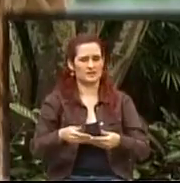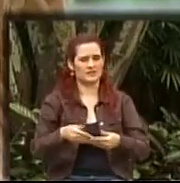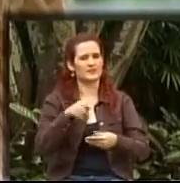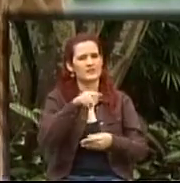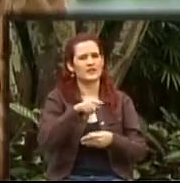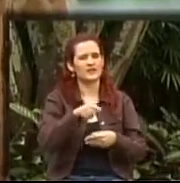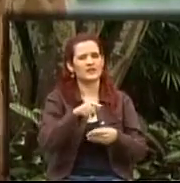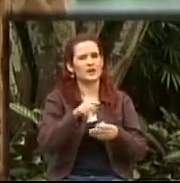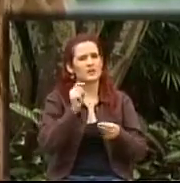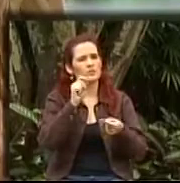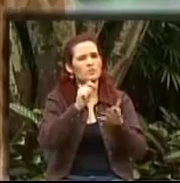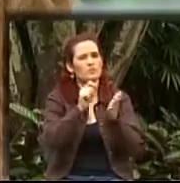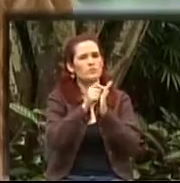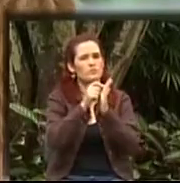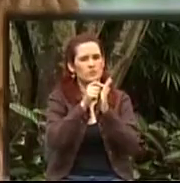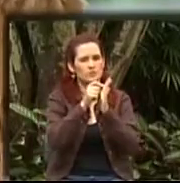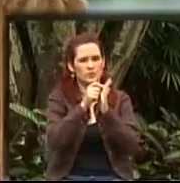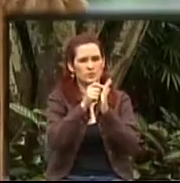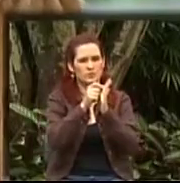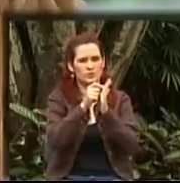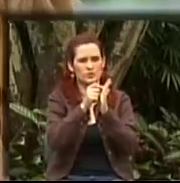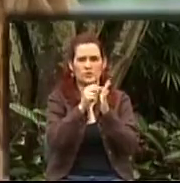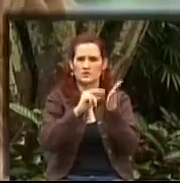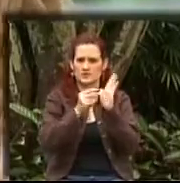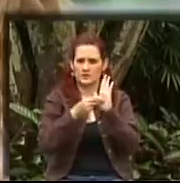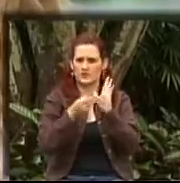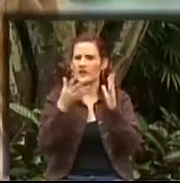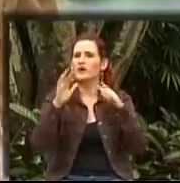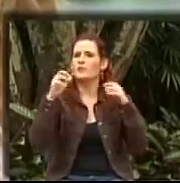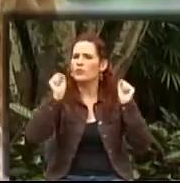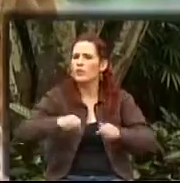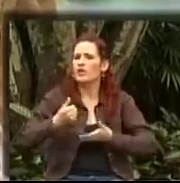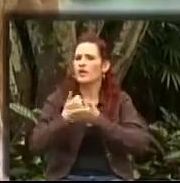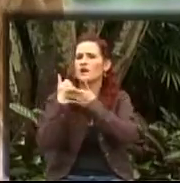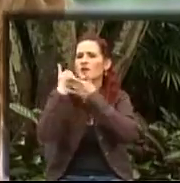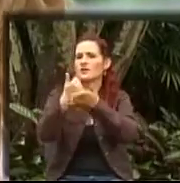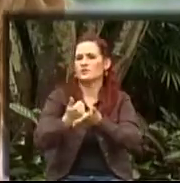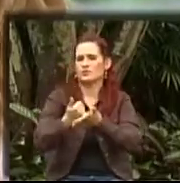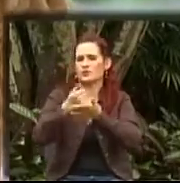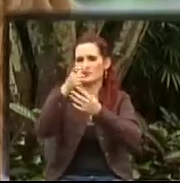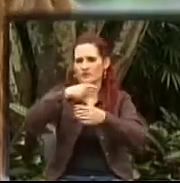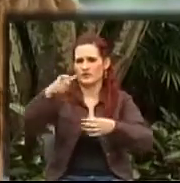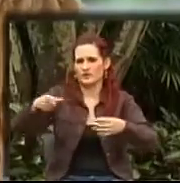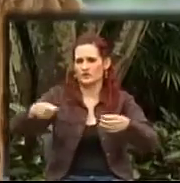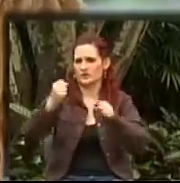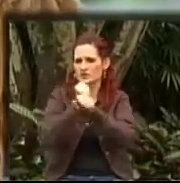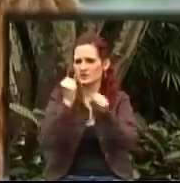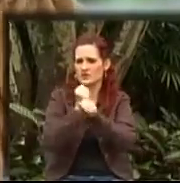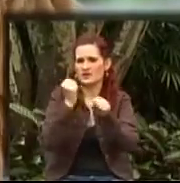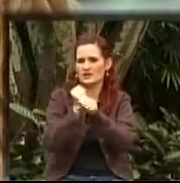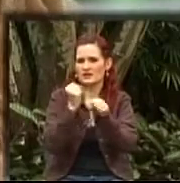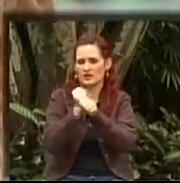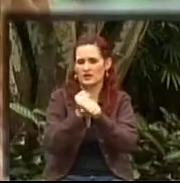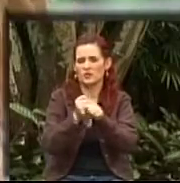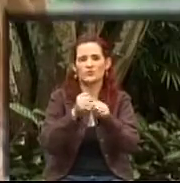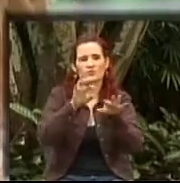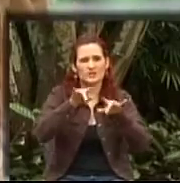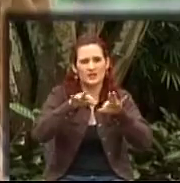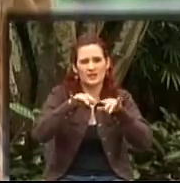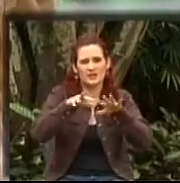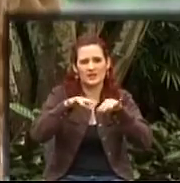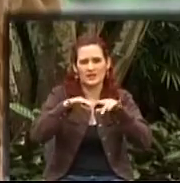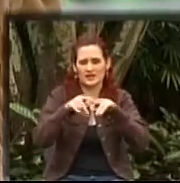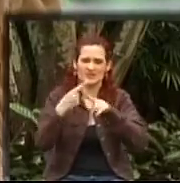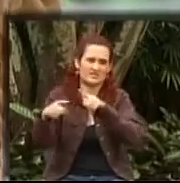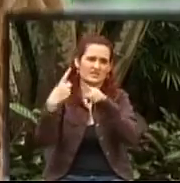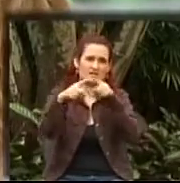permitir que se trabaje con las diferentes secretarías, entonces hemos generado unas diferentes corresponsabilidades. De